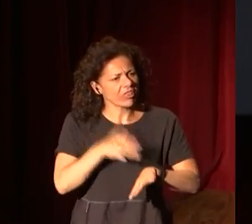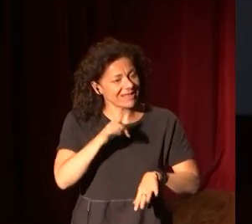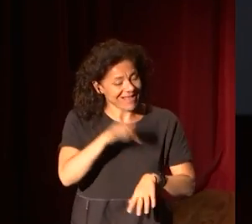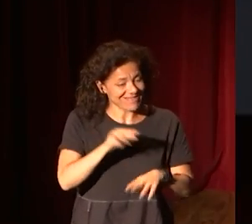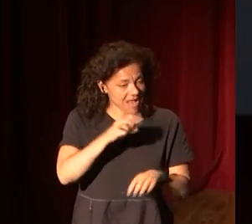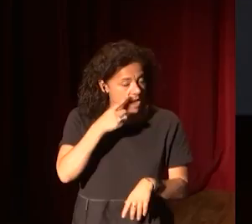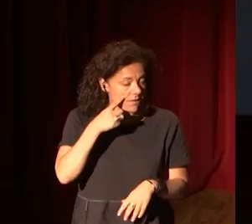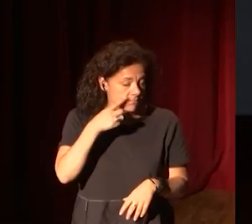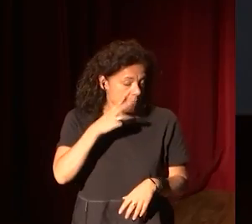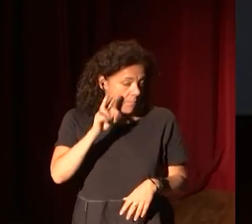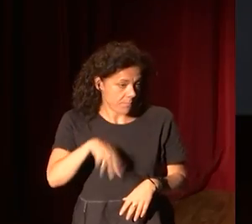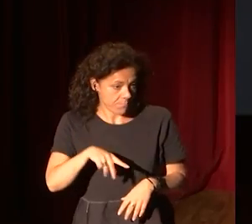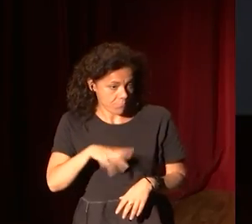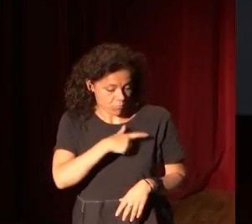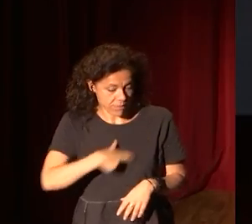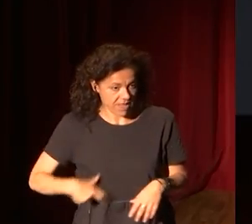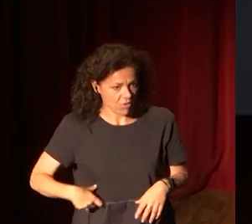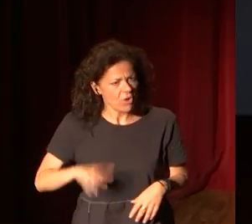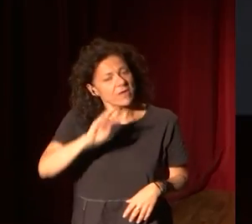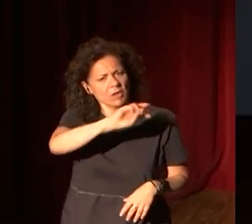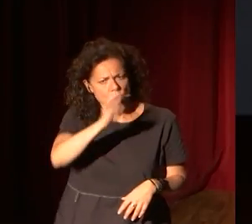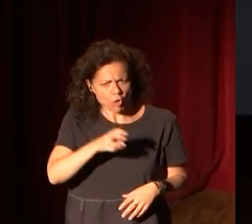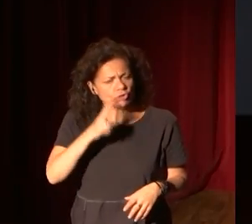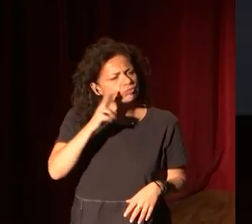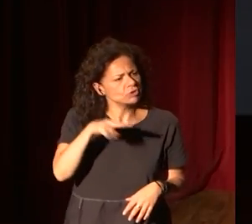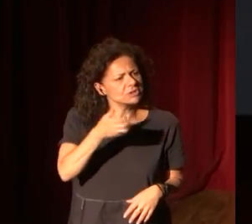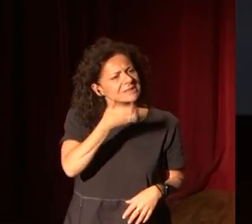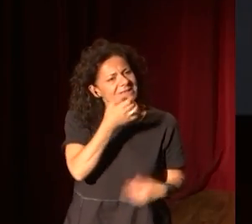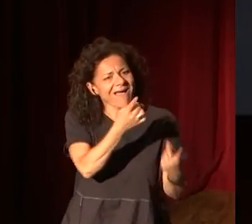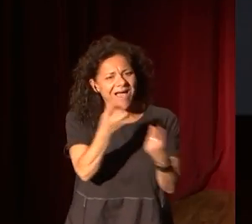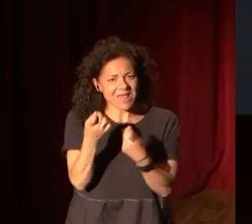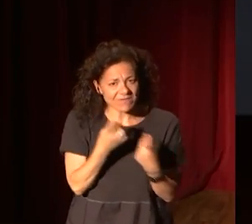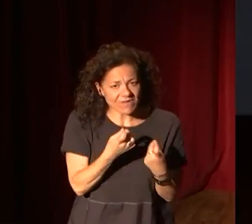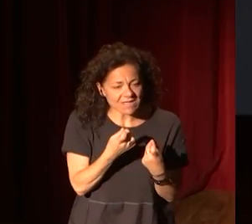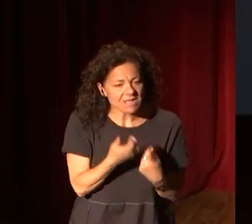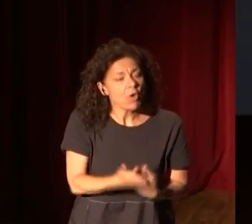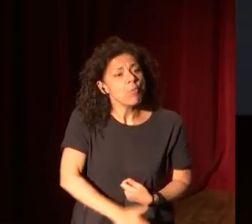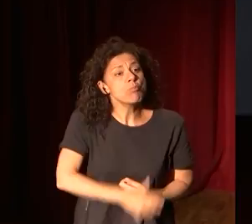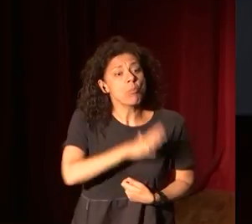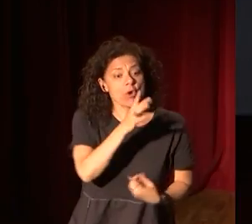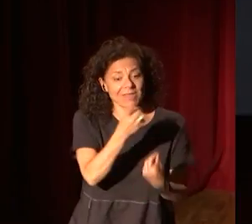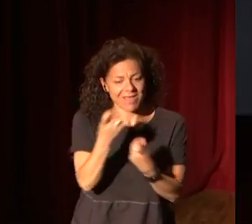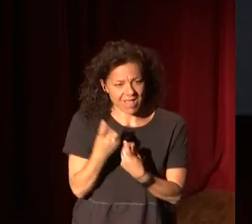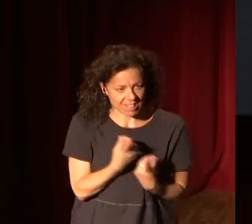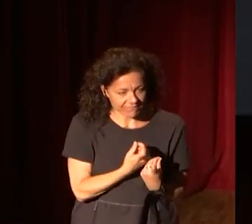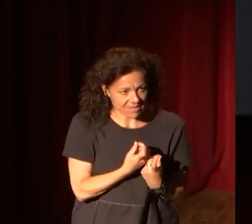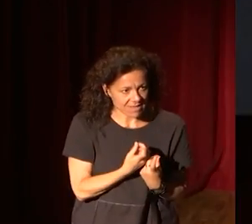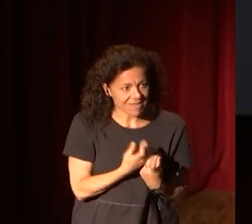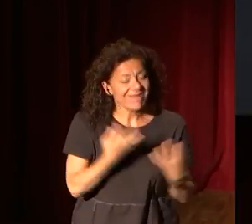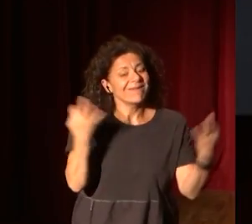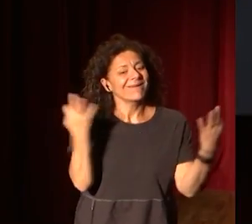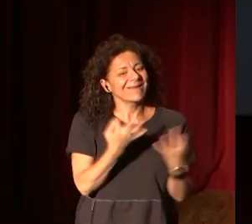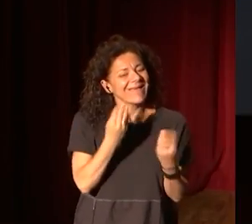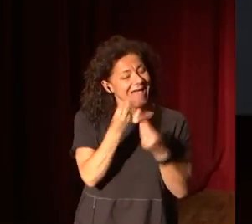y otras áreas de desarrollo digital en otros museos, si son necesarias, por qué lo son, qué hacemos,